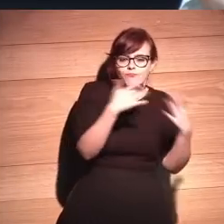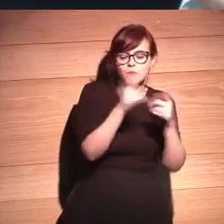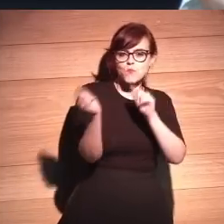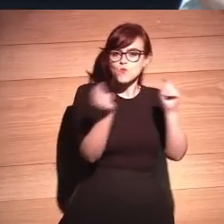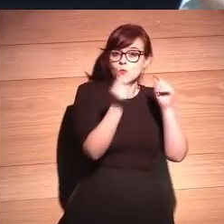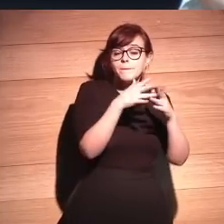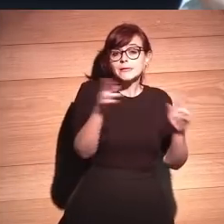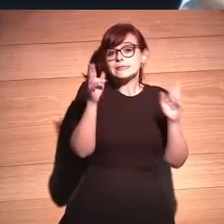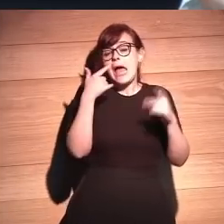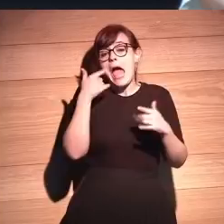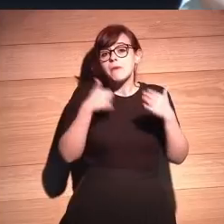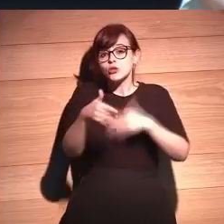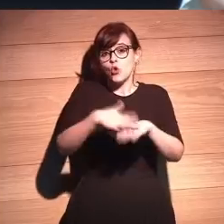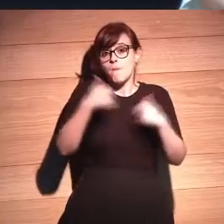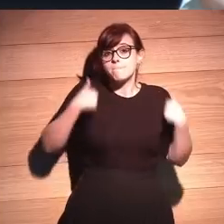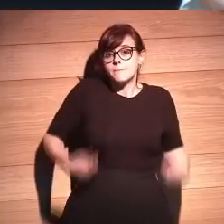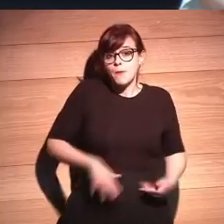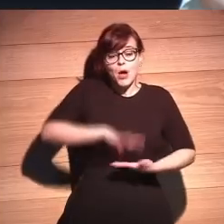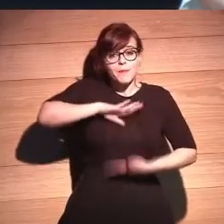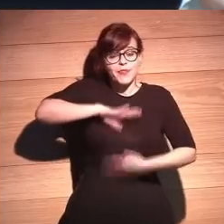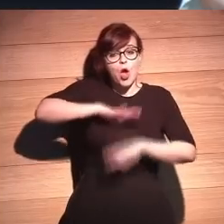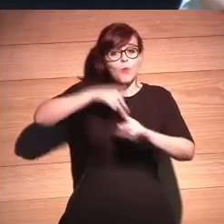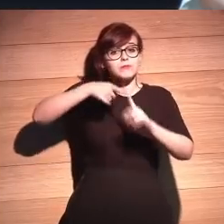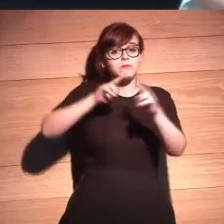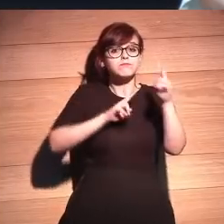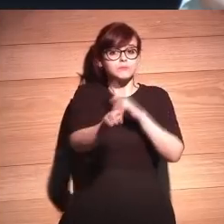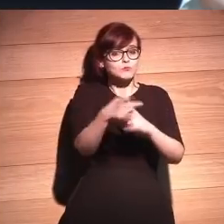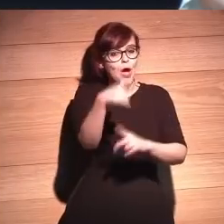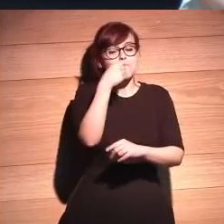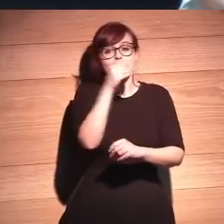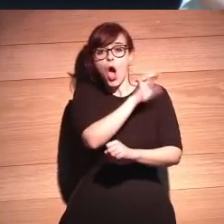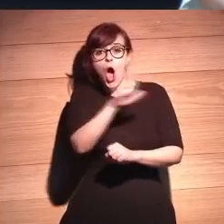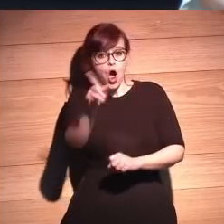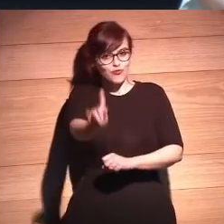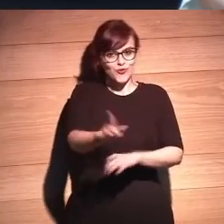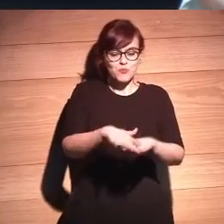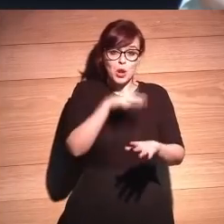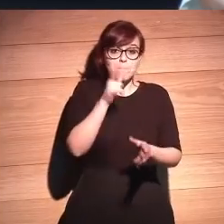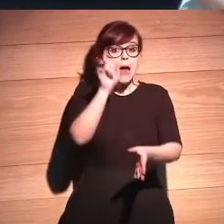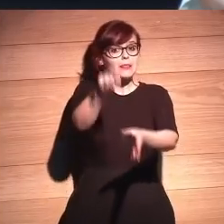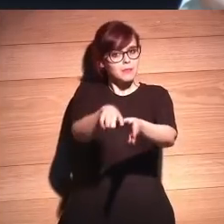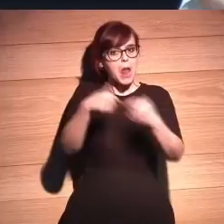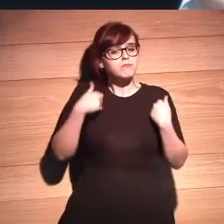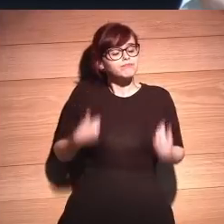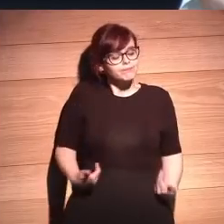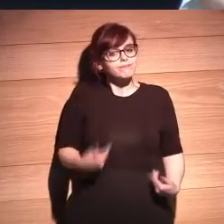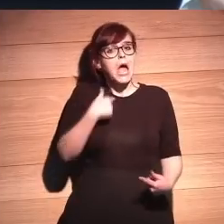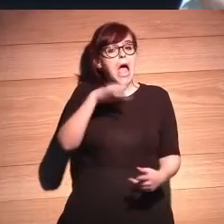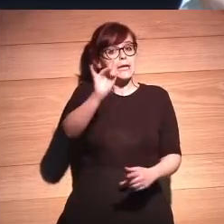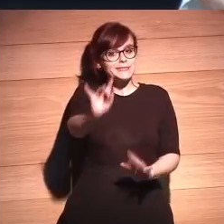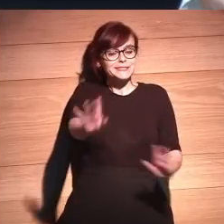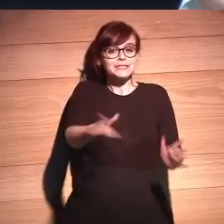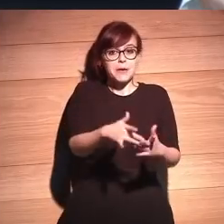y no creo que yo sea la persona capacitada para decir cuál es la mejor manera pero si hay que participar en cosas aquí estoy obviamente